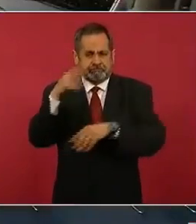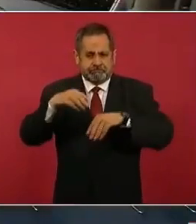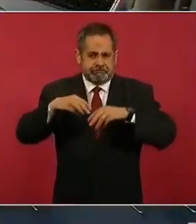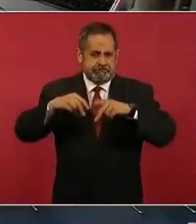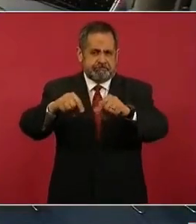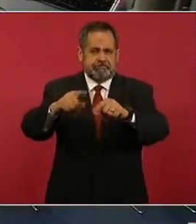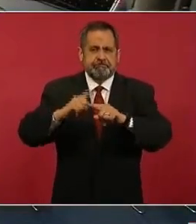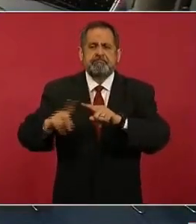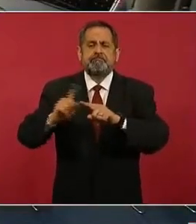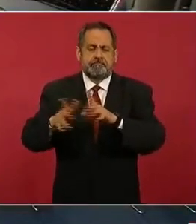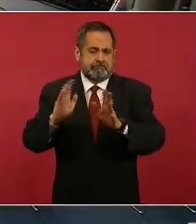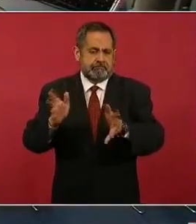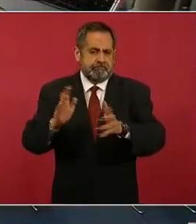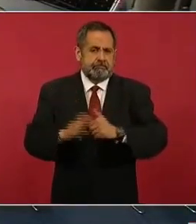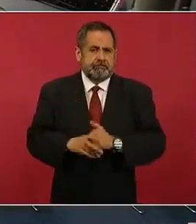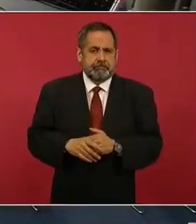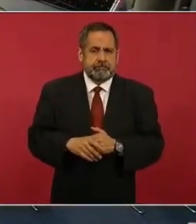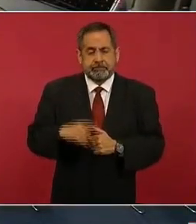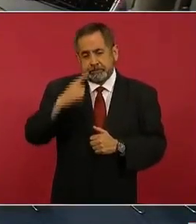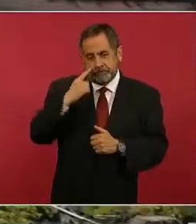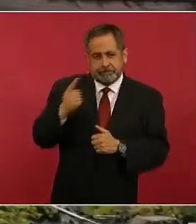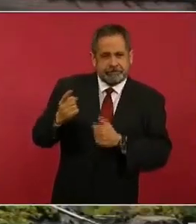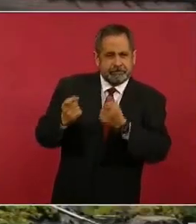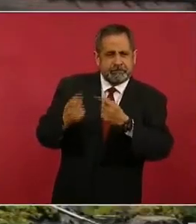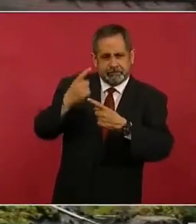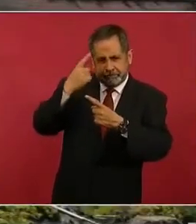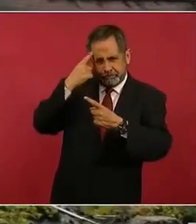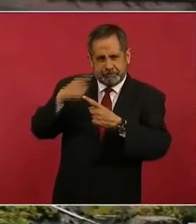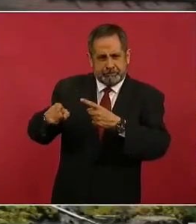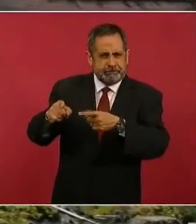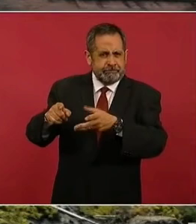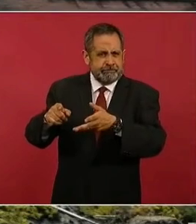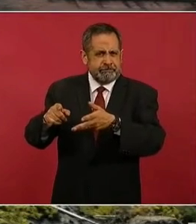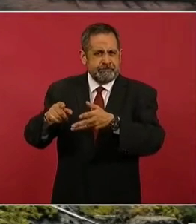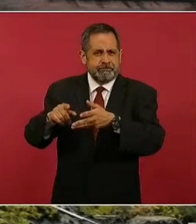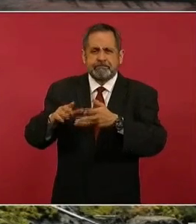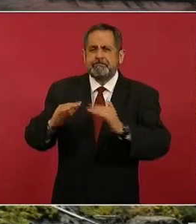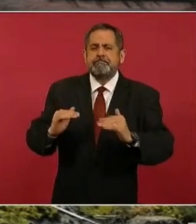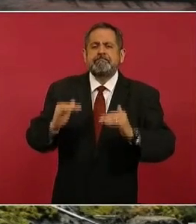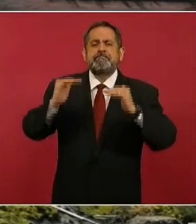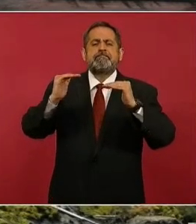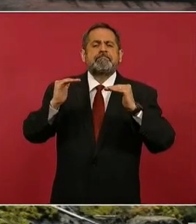Aquí algunas imágenes con las barreras cortafuegos y las plataformas.